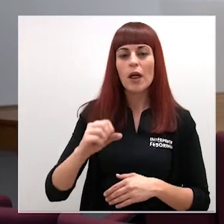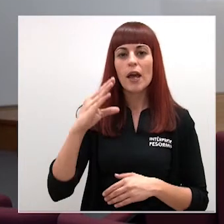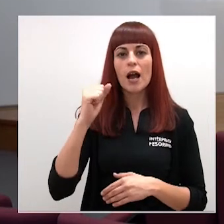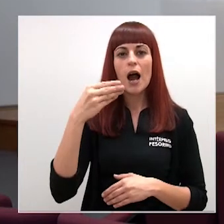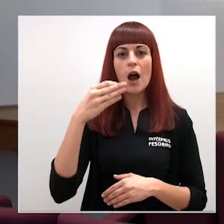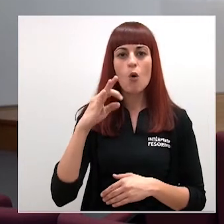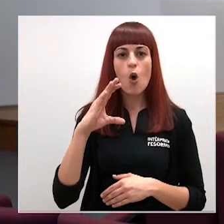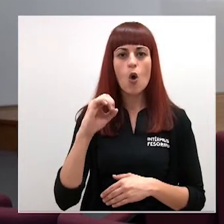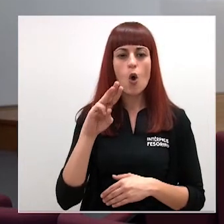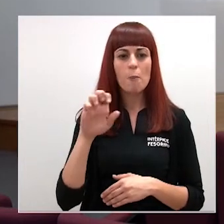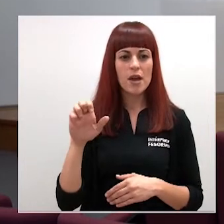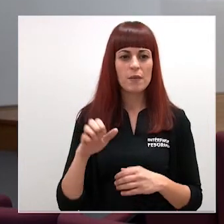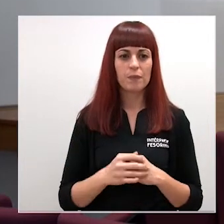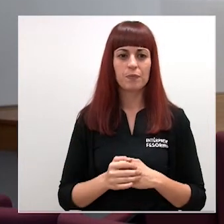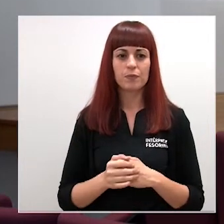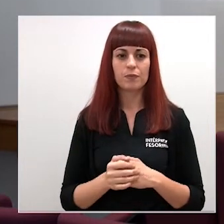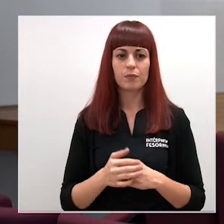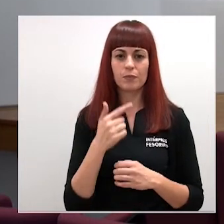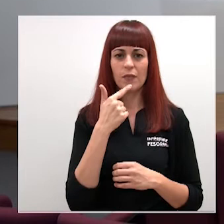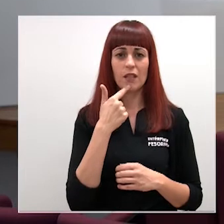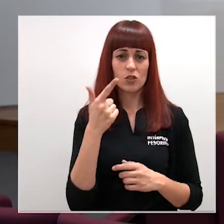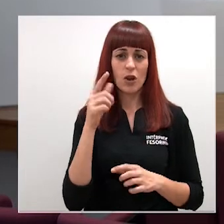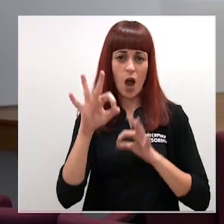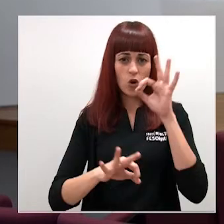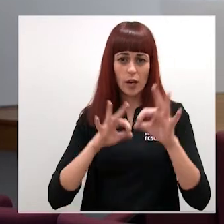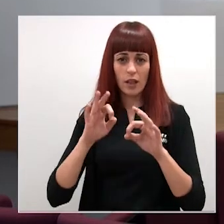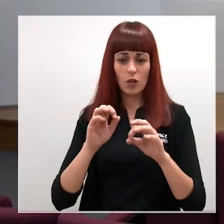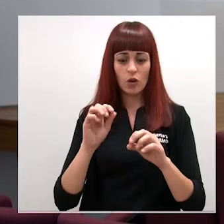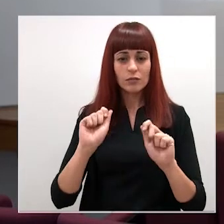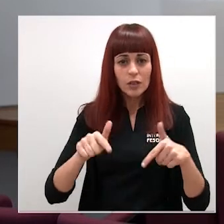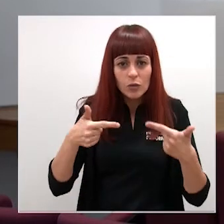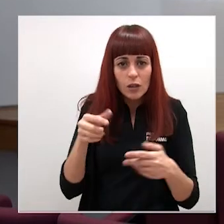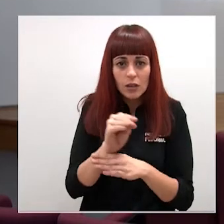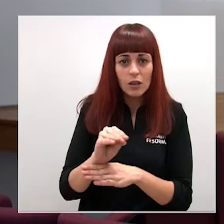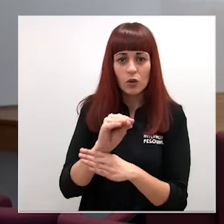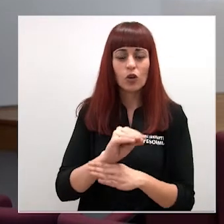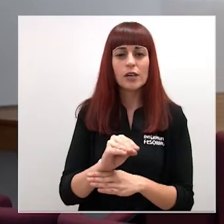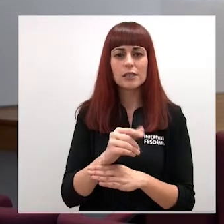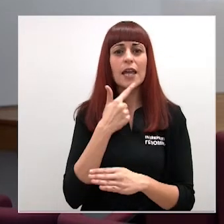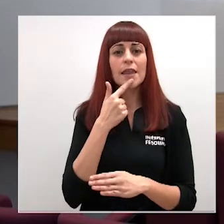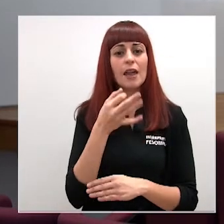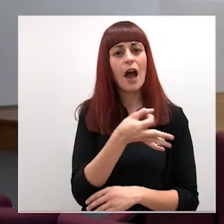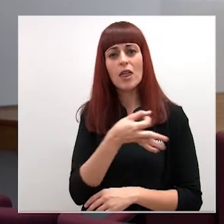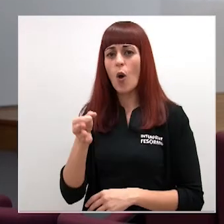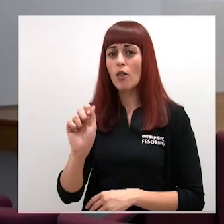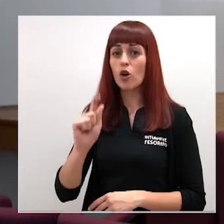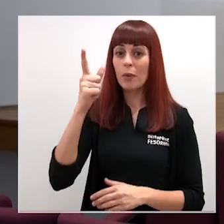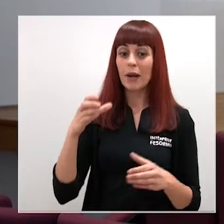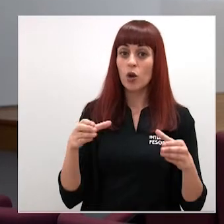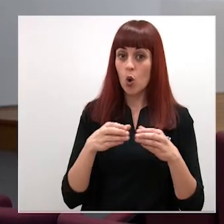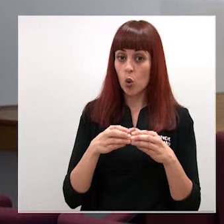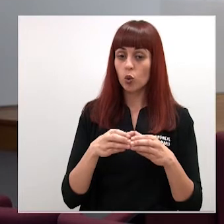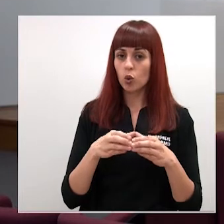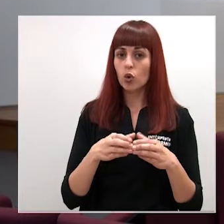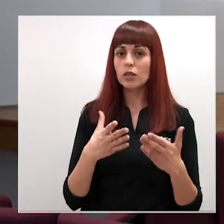ANS que ayer insistían desde la organización economista que lo idone o lo más adecuado para el conjunto de la región de Moncia